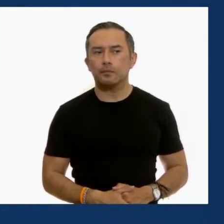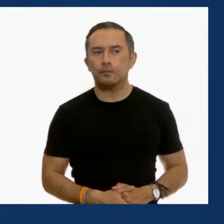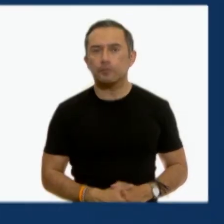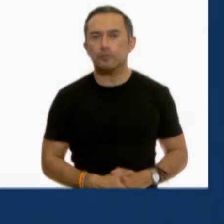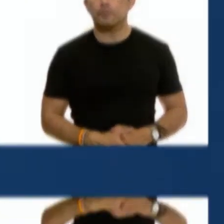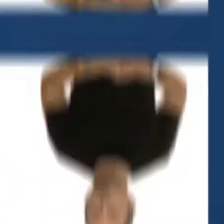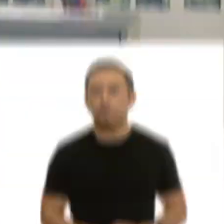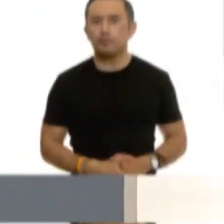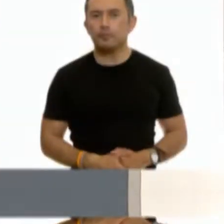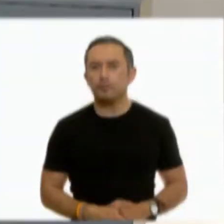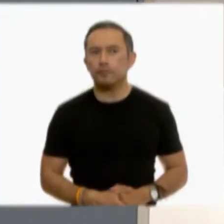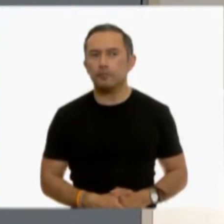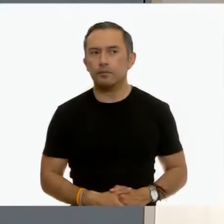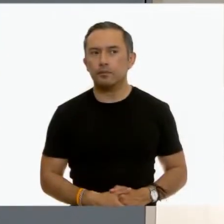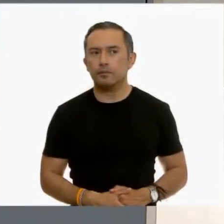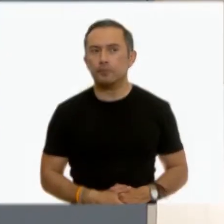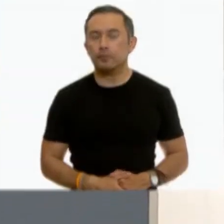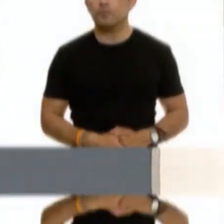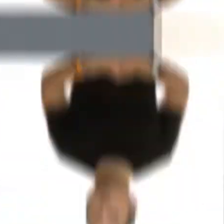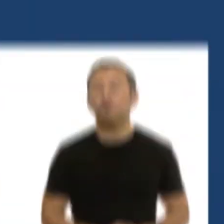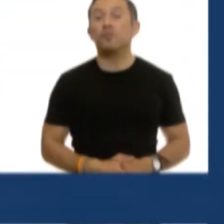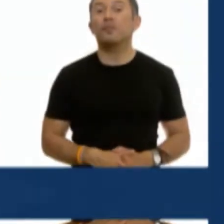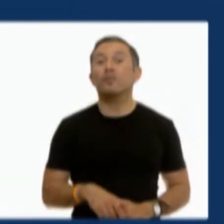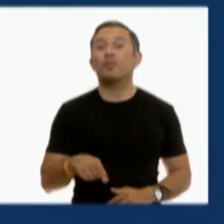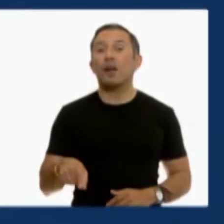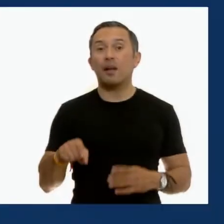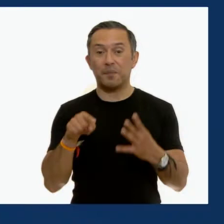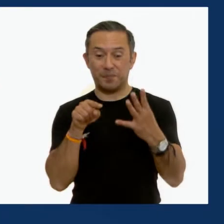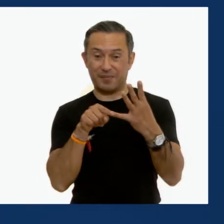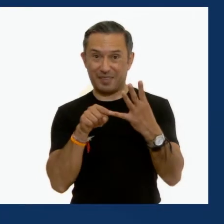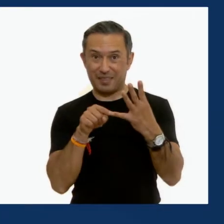¿A quién crees que Diana debe dar cerca?